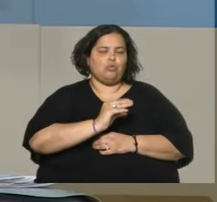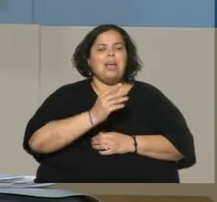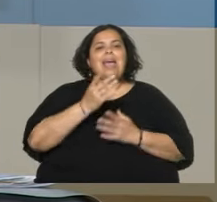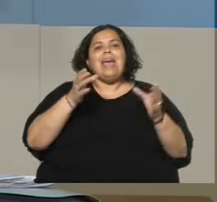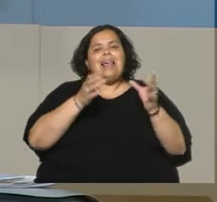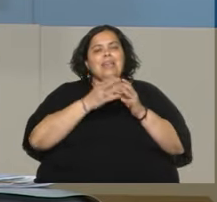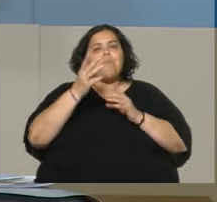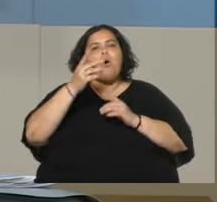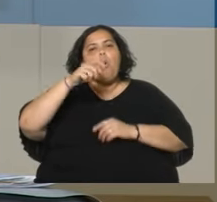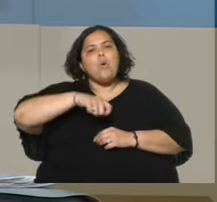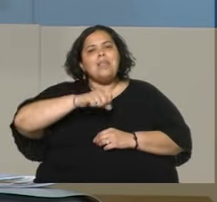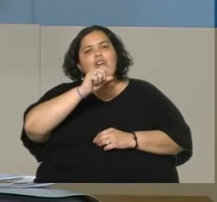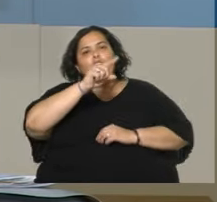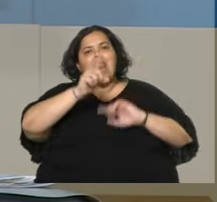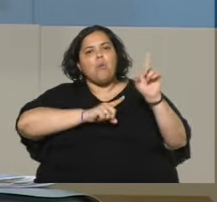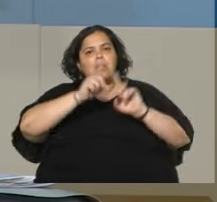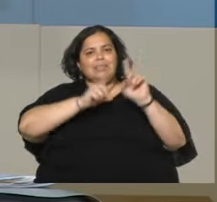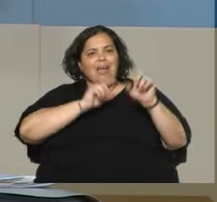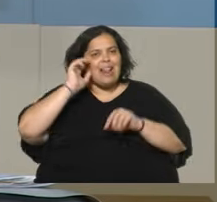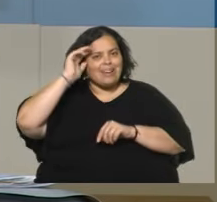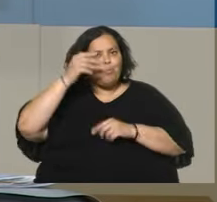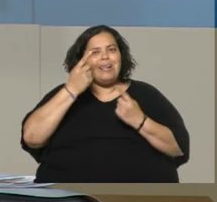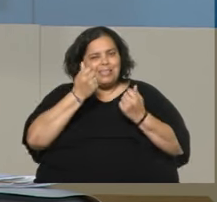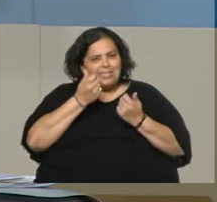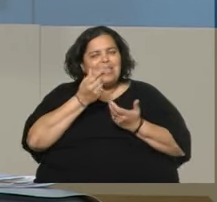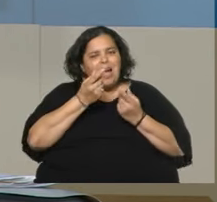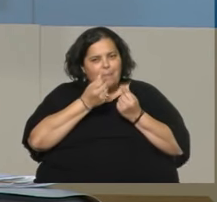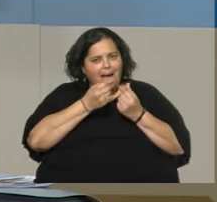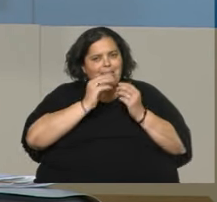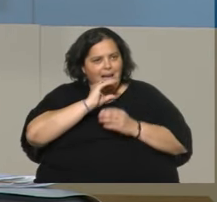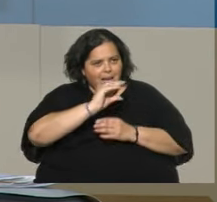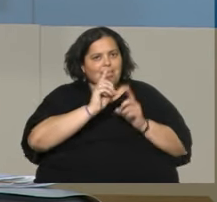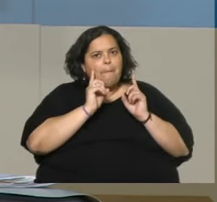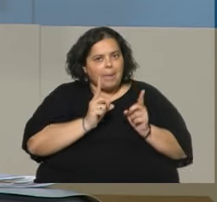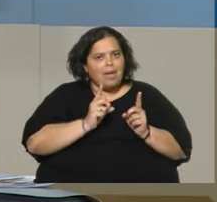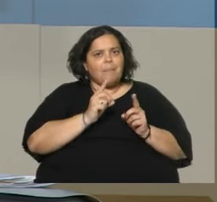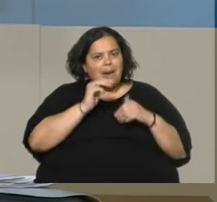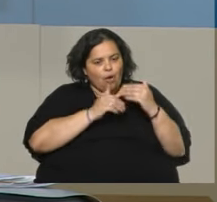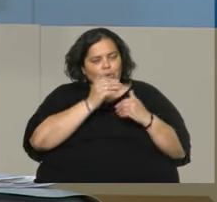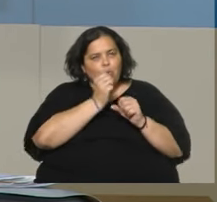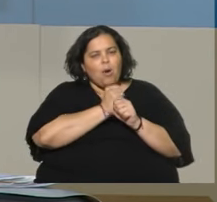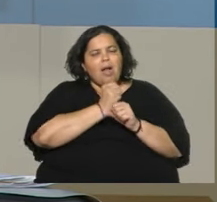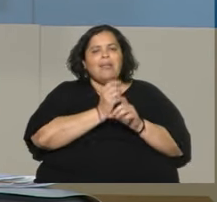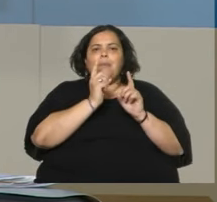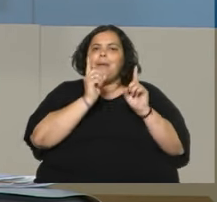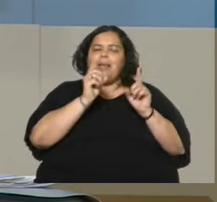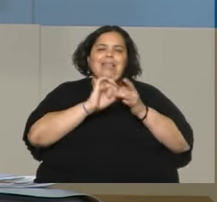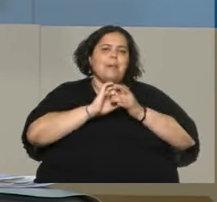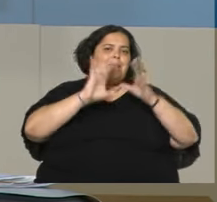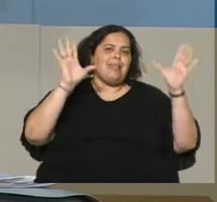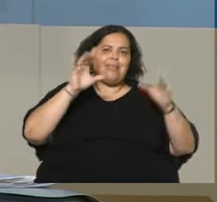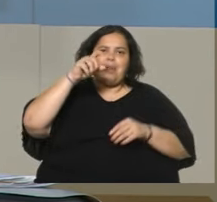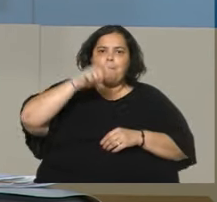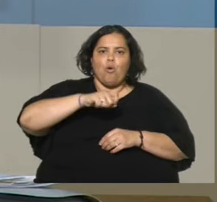Universidad de República. O yo creo que hay dar lugar a que las investigaciones judiciales y sigamos manteniendo una independencia del Poder Judicial